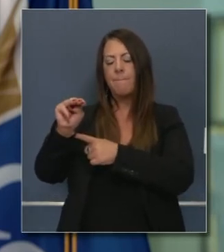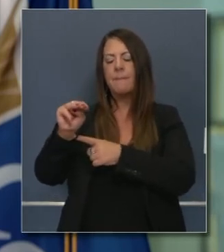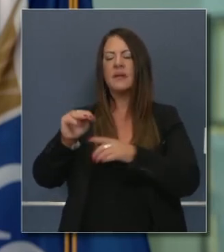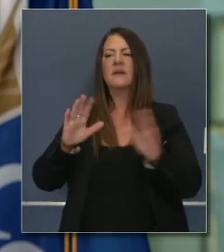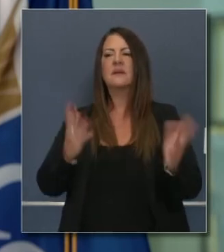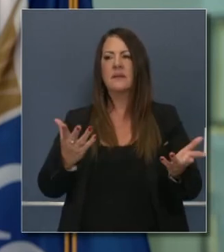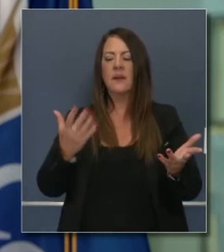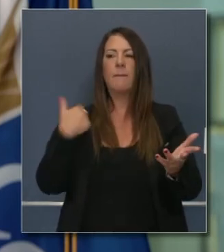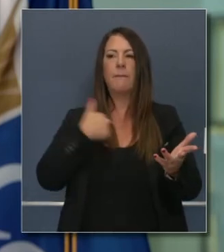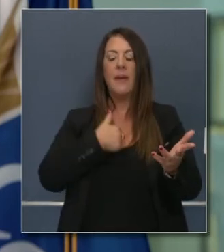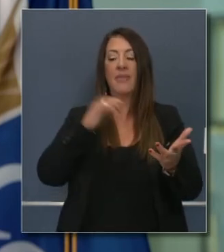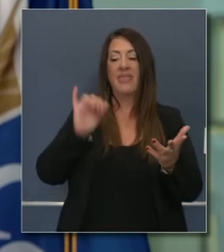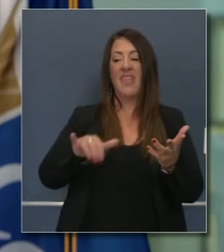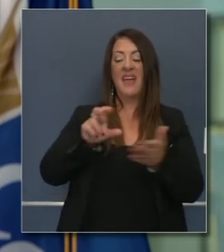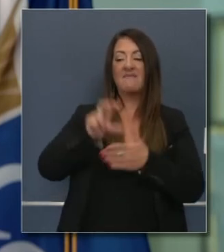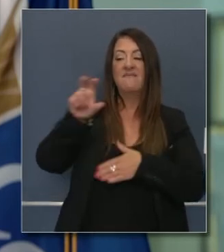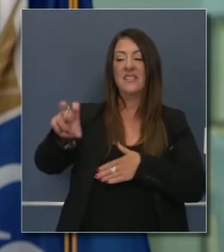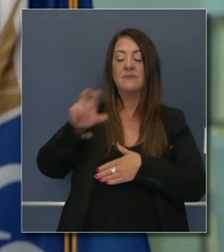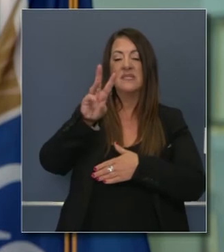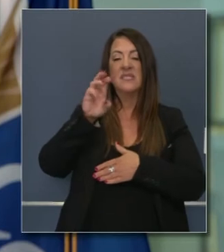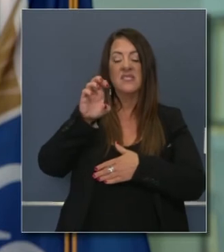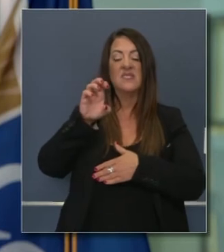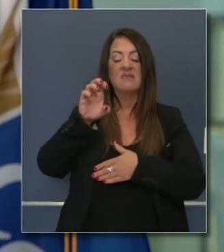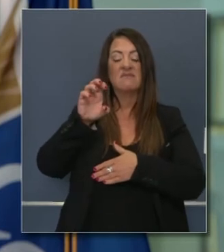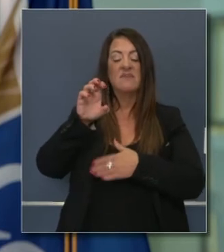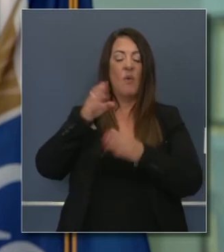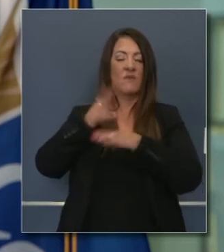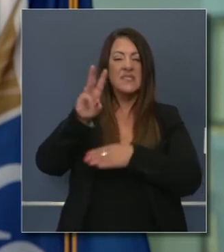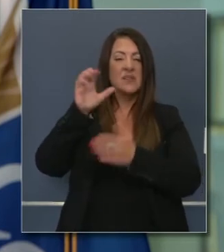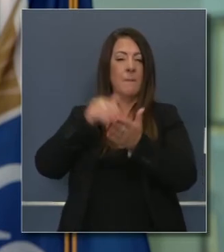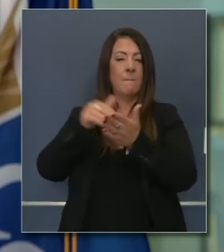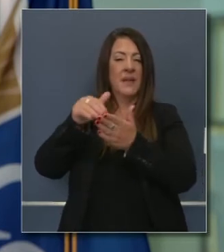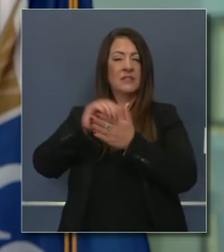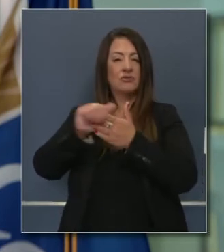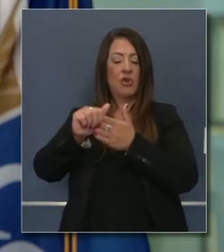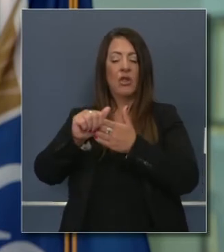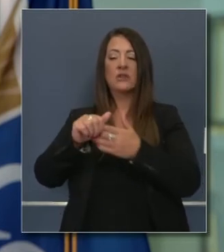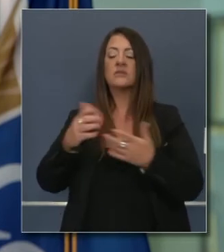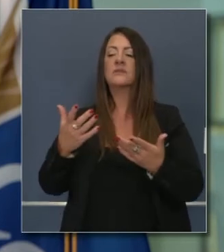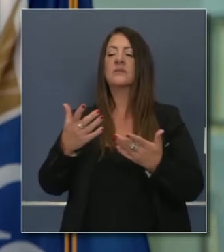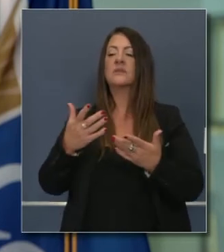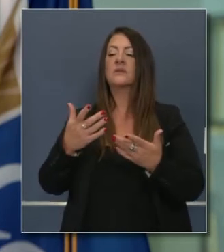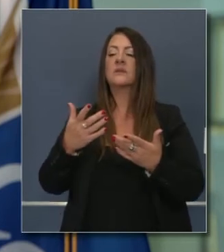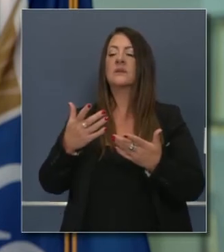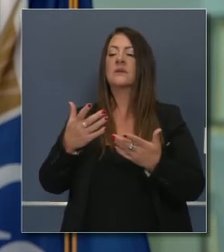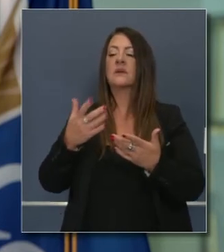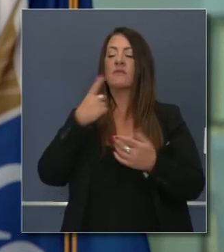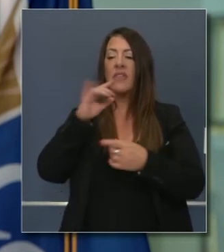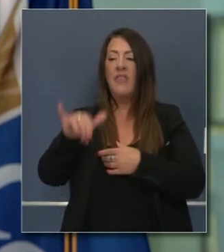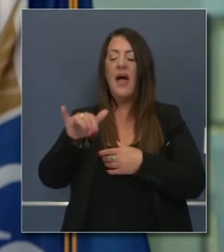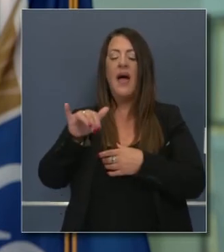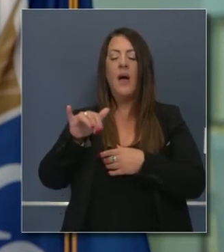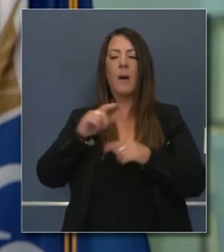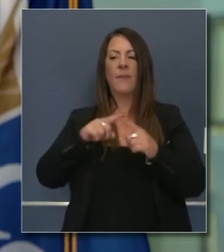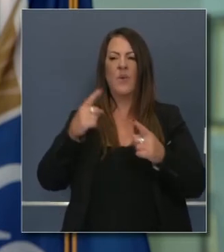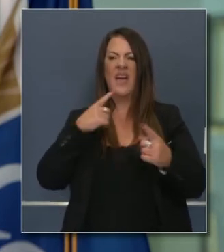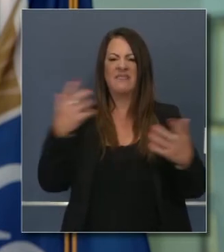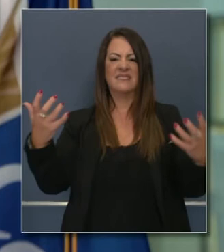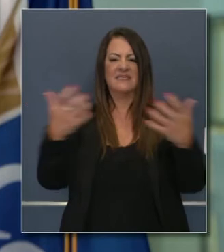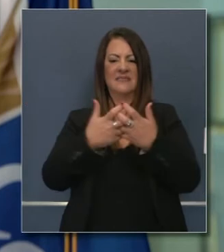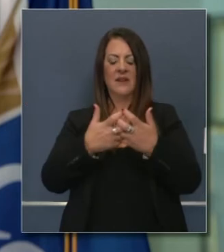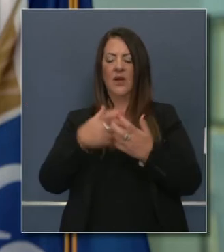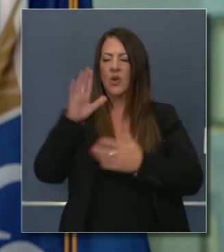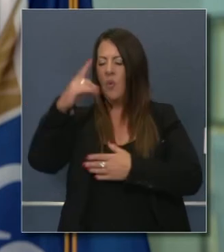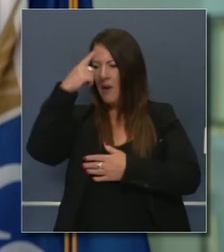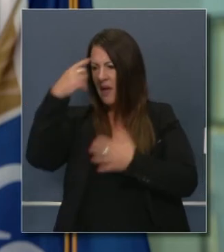la espalda. Tal vez tuvimos que esperar hacer esta inversión de 628 millones de dólares. Pero la cosa es integrar la